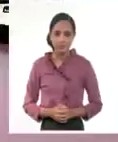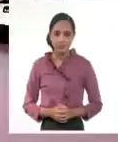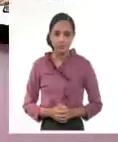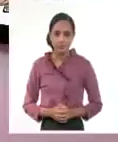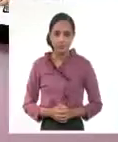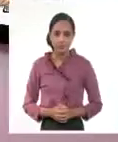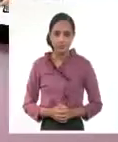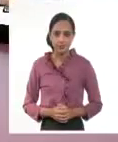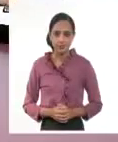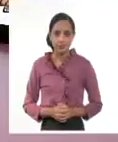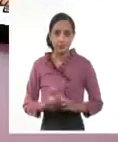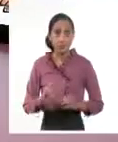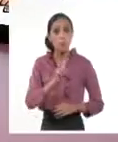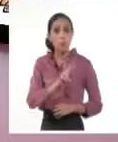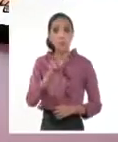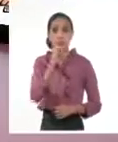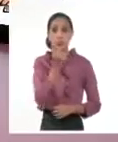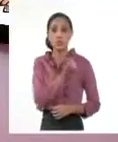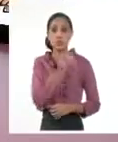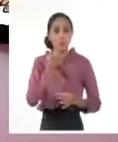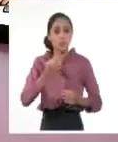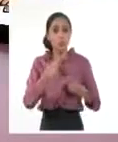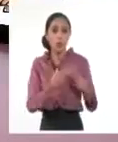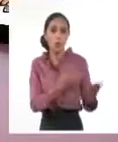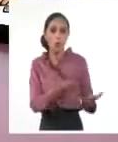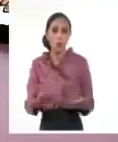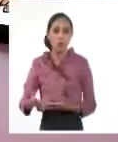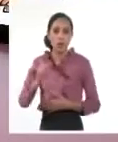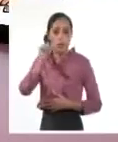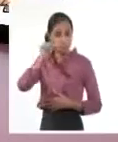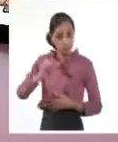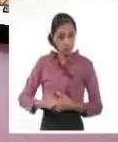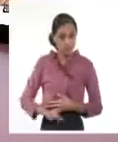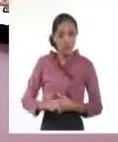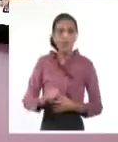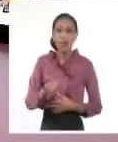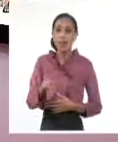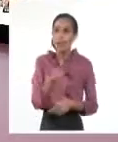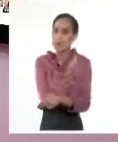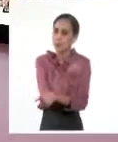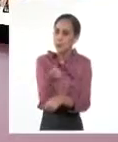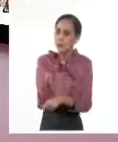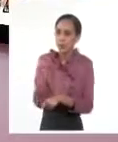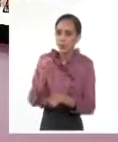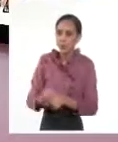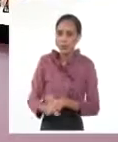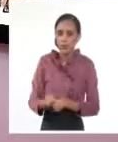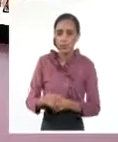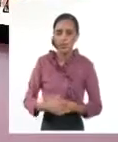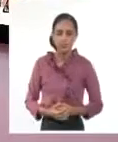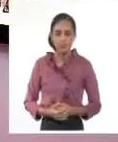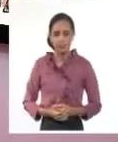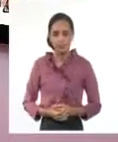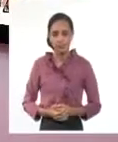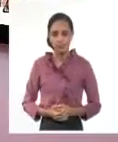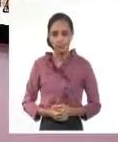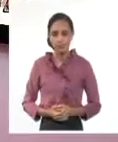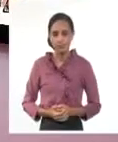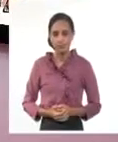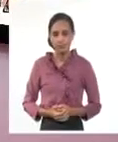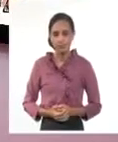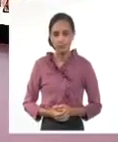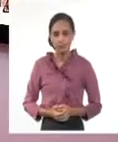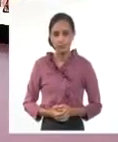Y cada 22 de diciembre se rinde homenaje a los protagonistas de una gesta que entró por derecho propio entre las